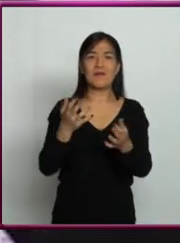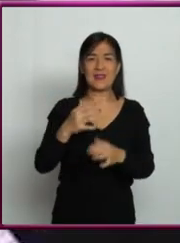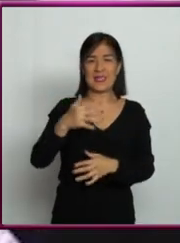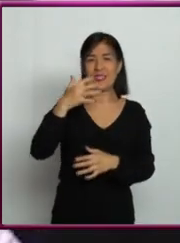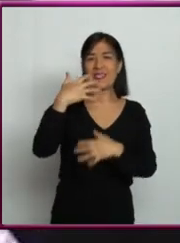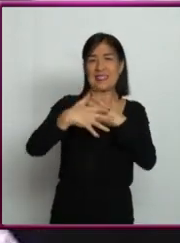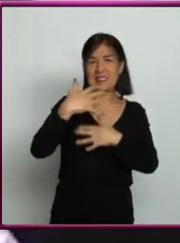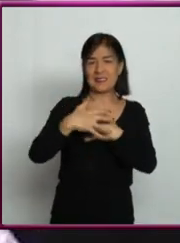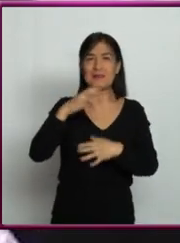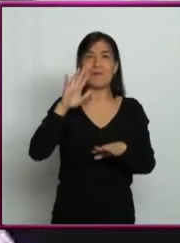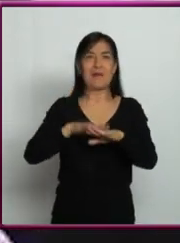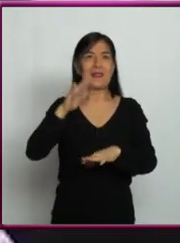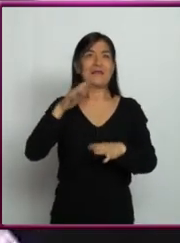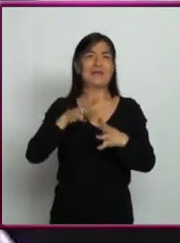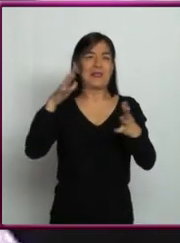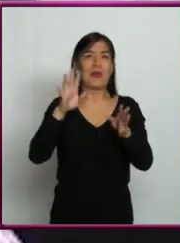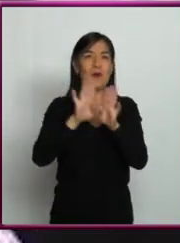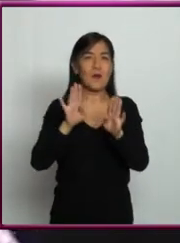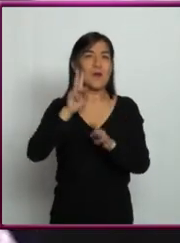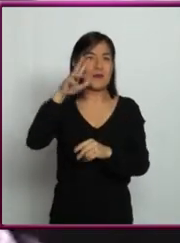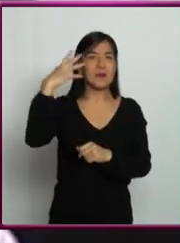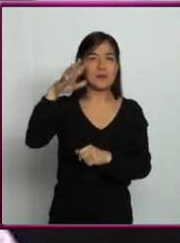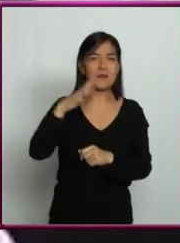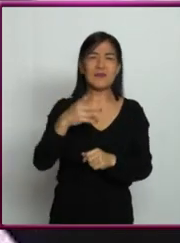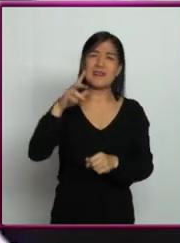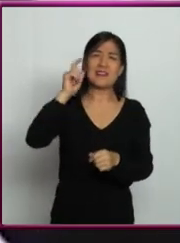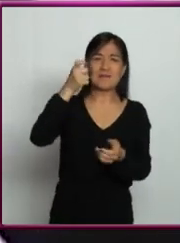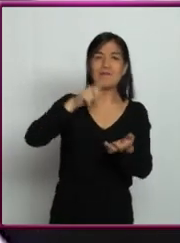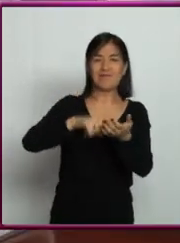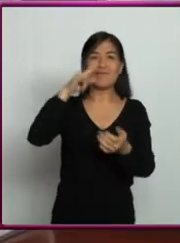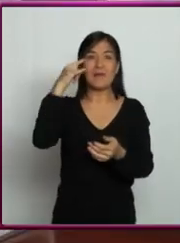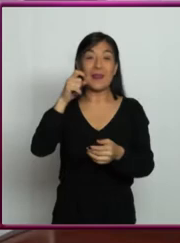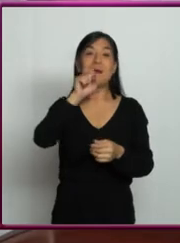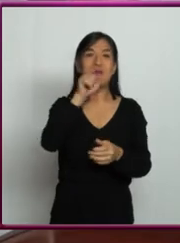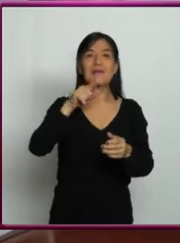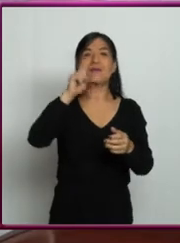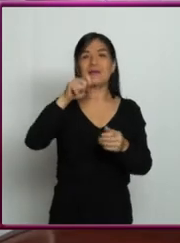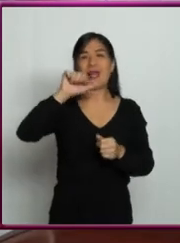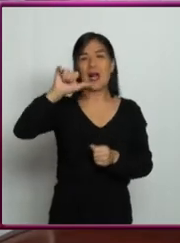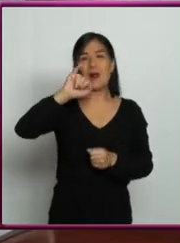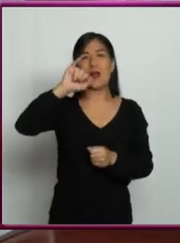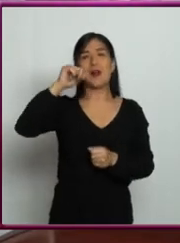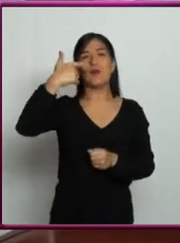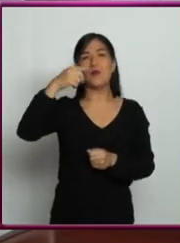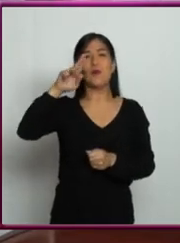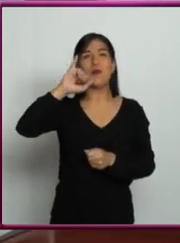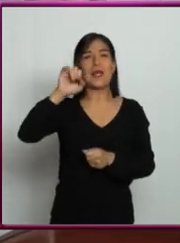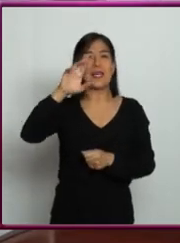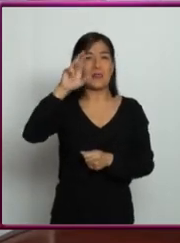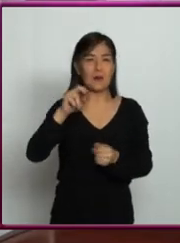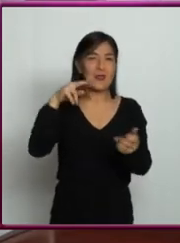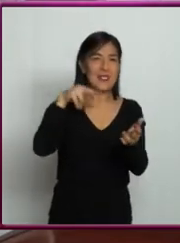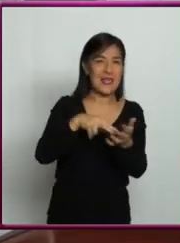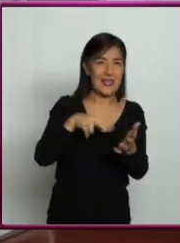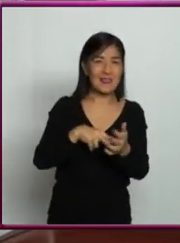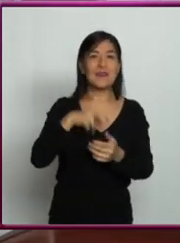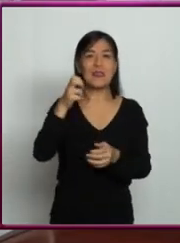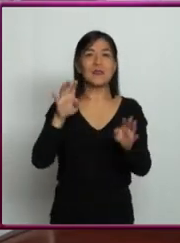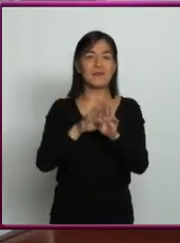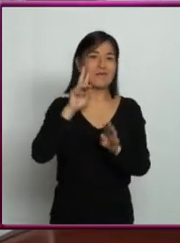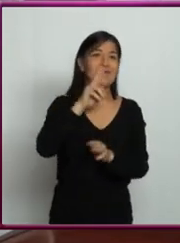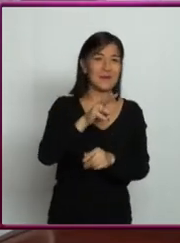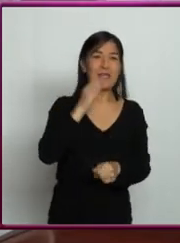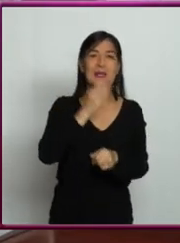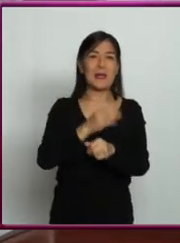veces más masivo que el Sol, y que no la ves, es un rollo negro. Demostra que es un rollo negro. Ha sido un rollo de muchos años, pero es lo que